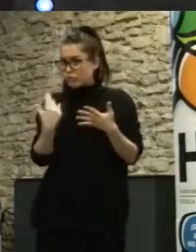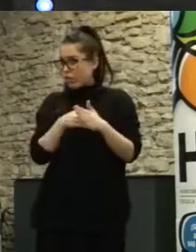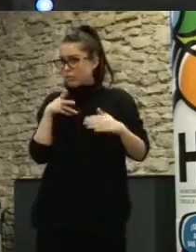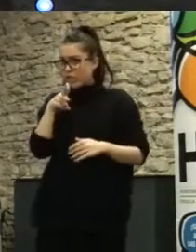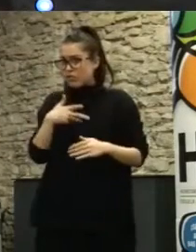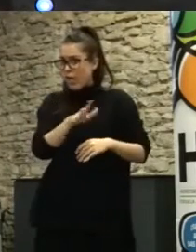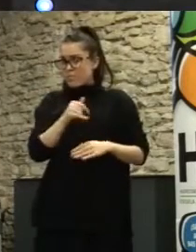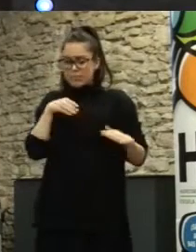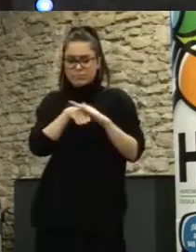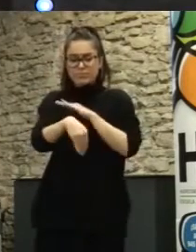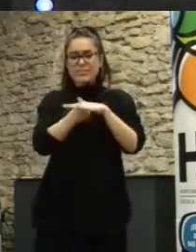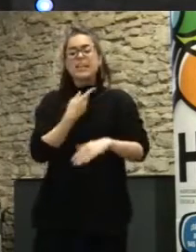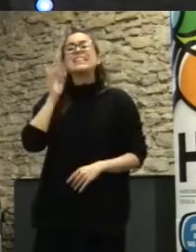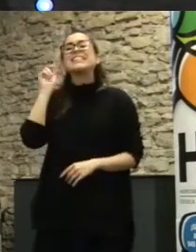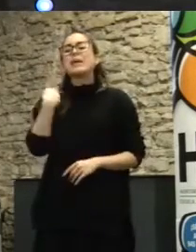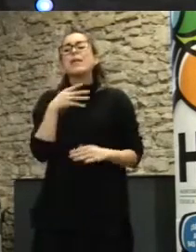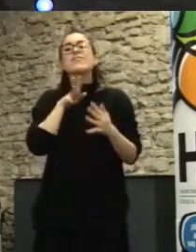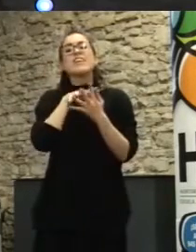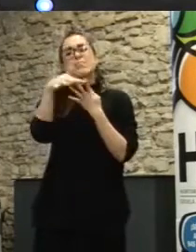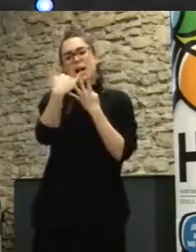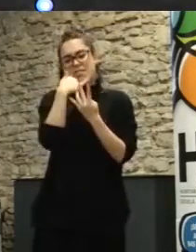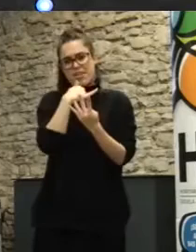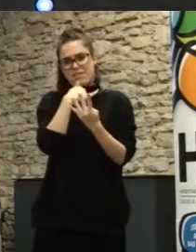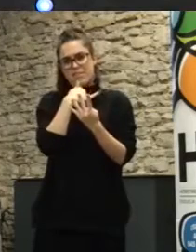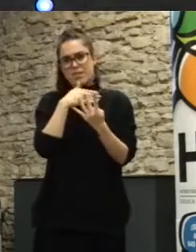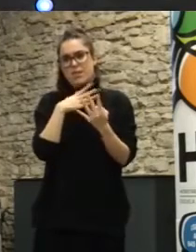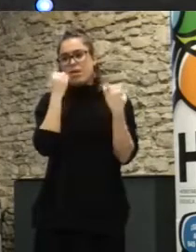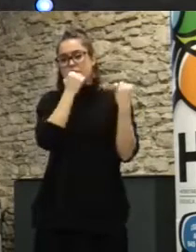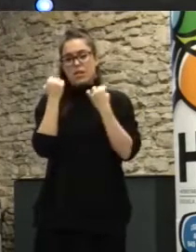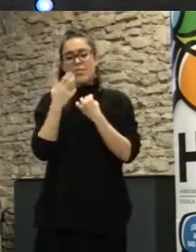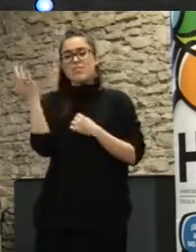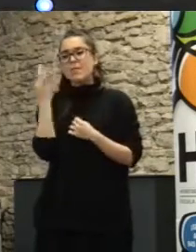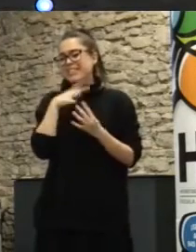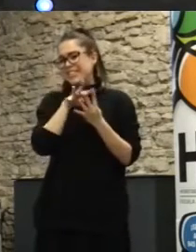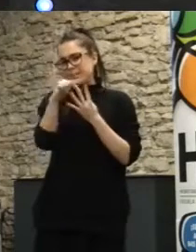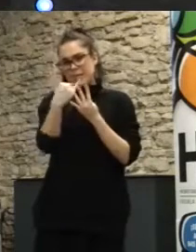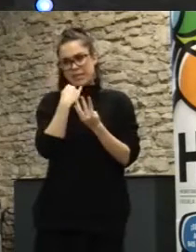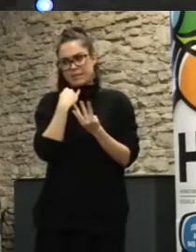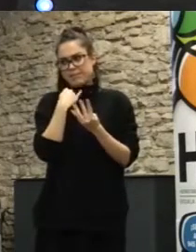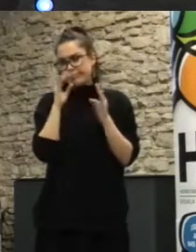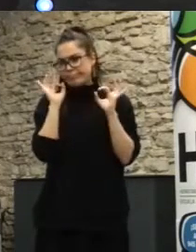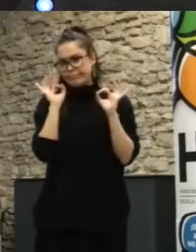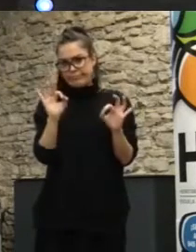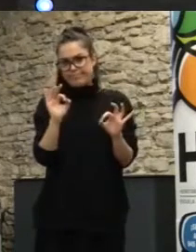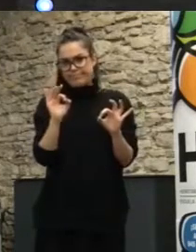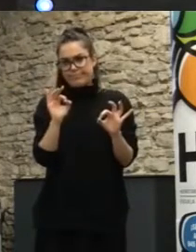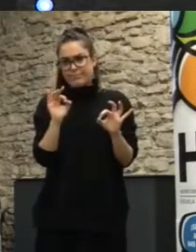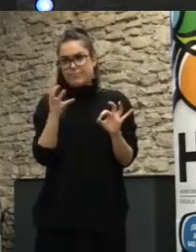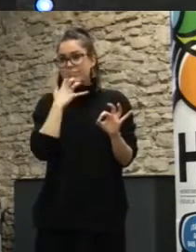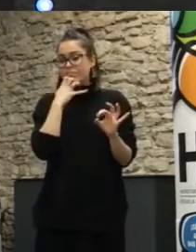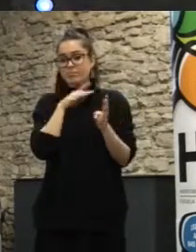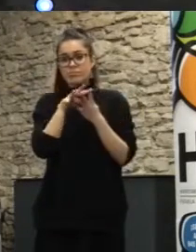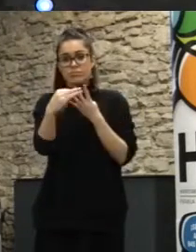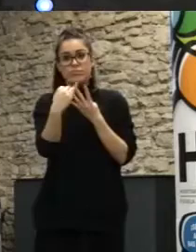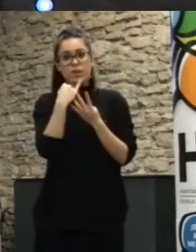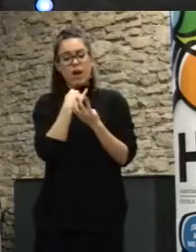transparencia es básico las administraciones deben ser transparentes y esto incrementa la legitimidad esto